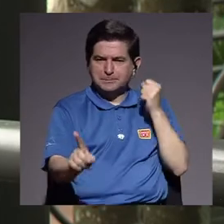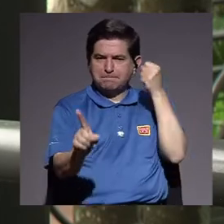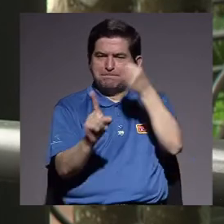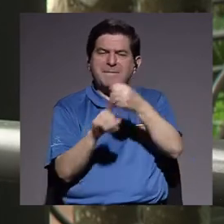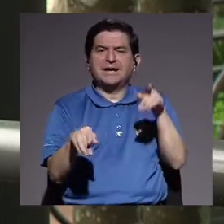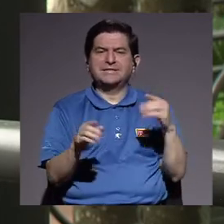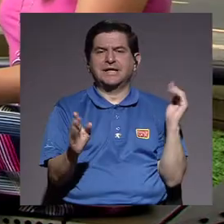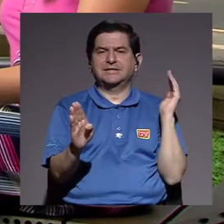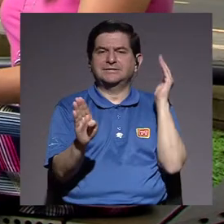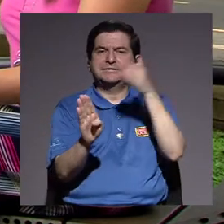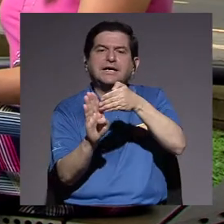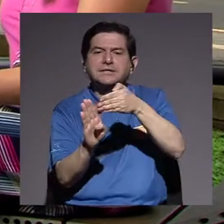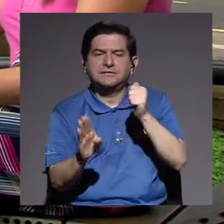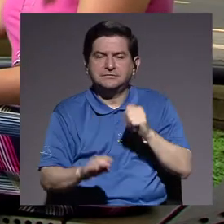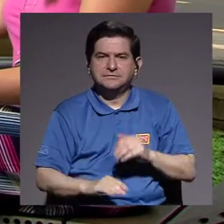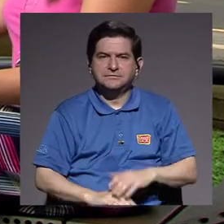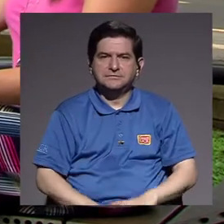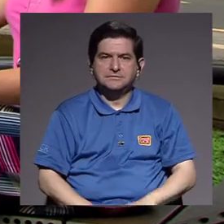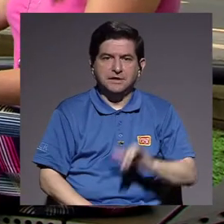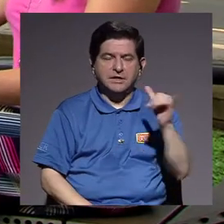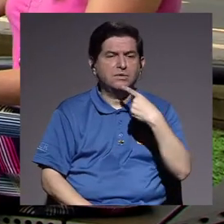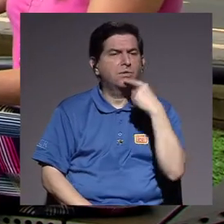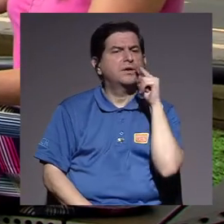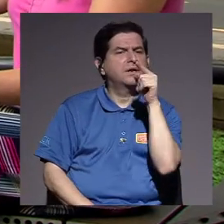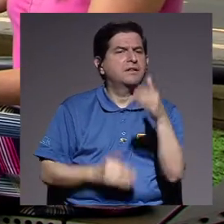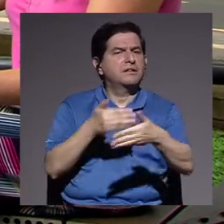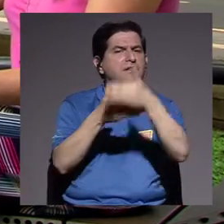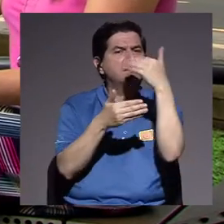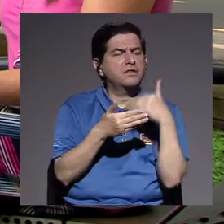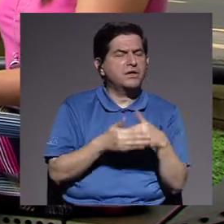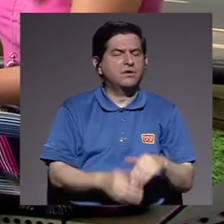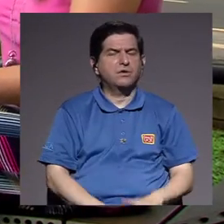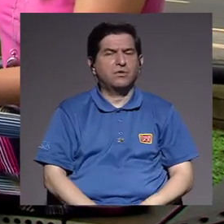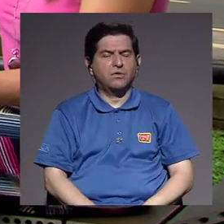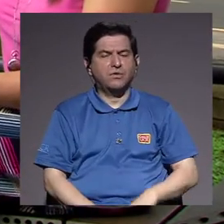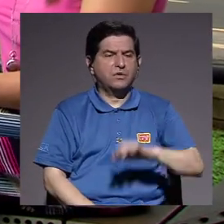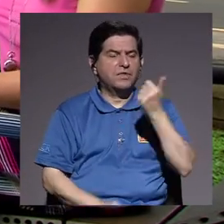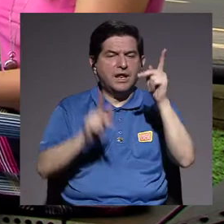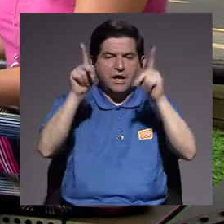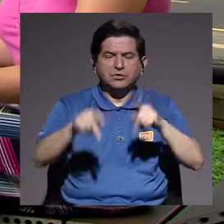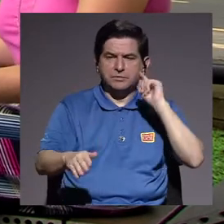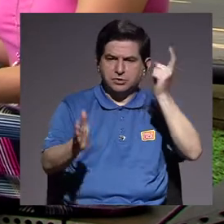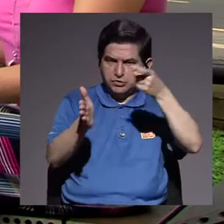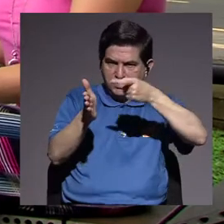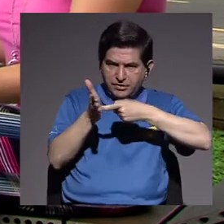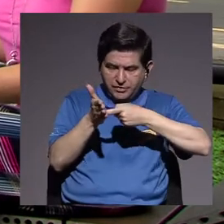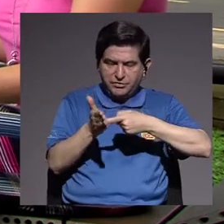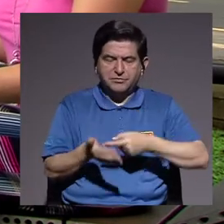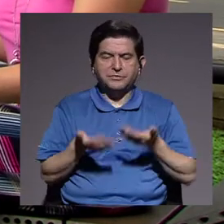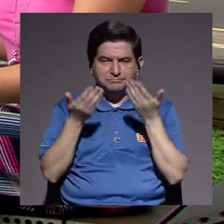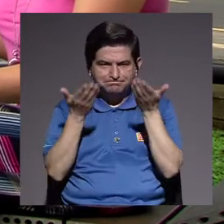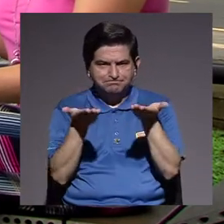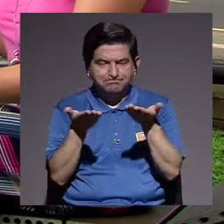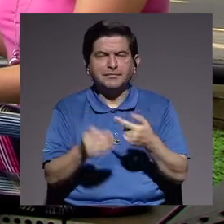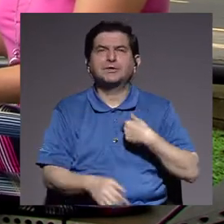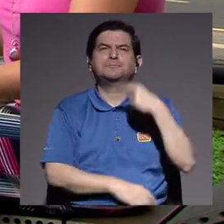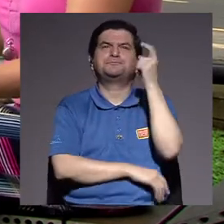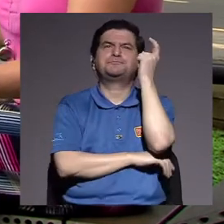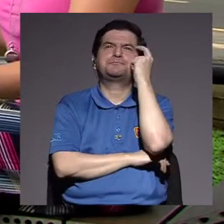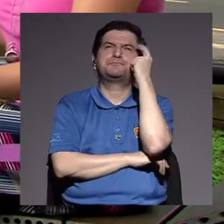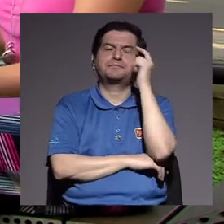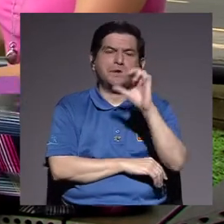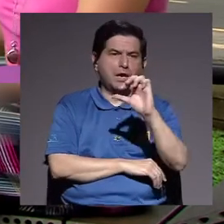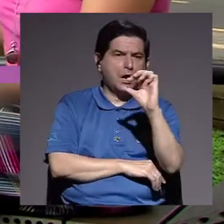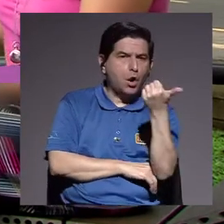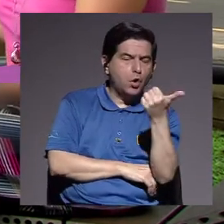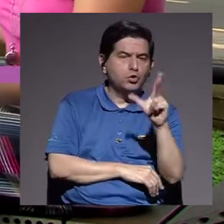directamente. A propósito también de lo que decías de reconocer al otro, de respetar al otro, estaba pensando que